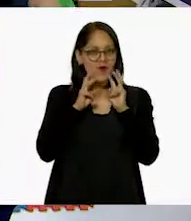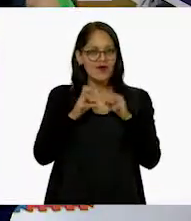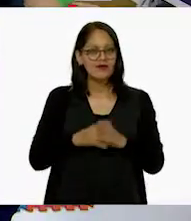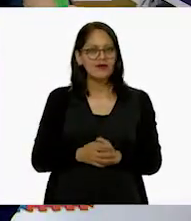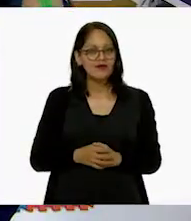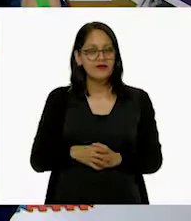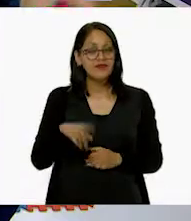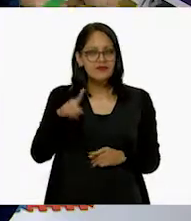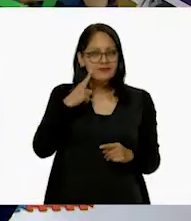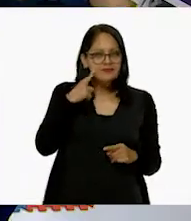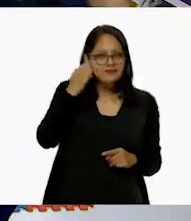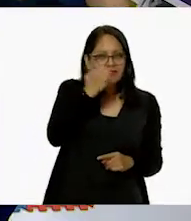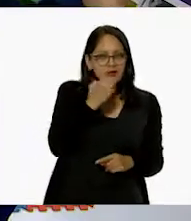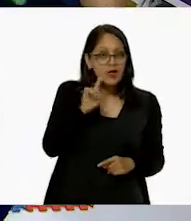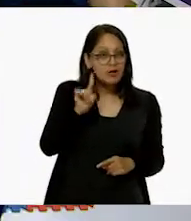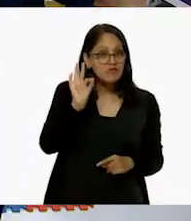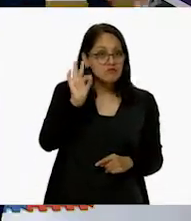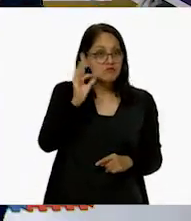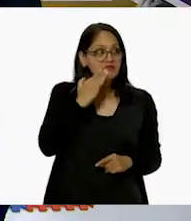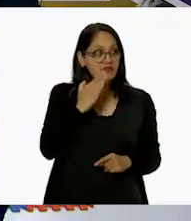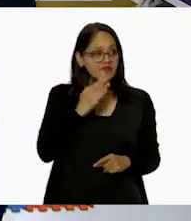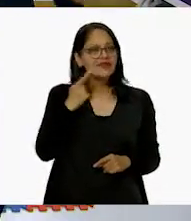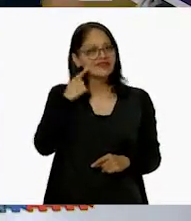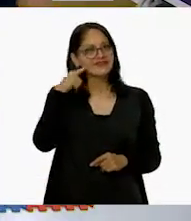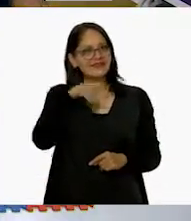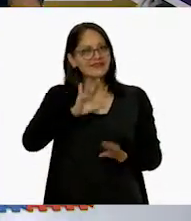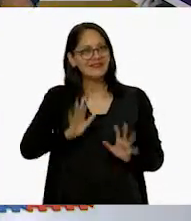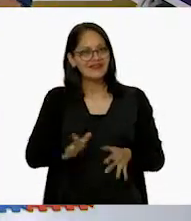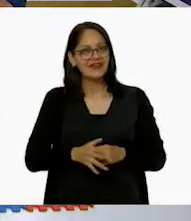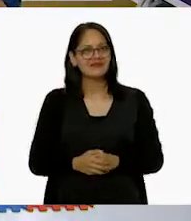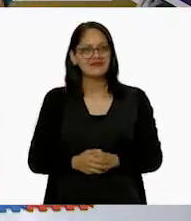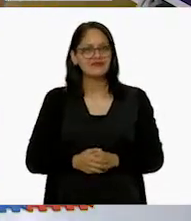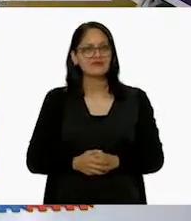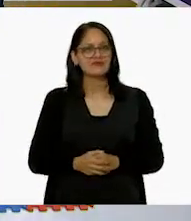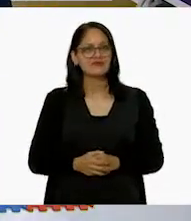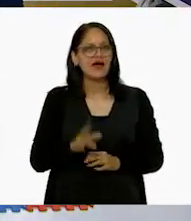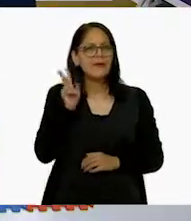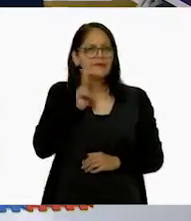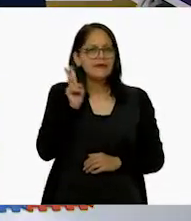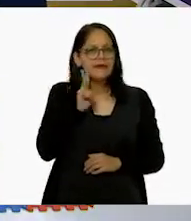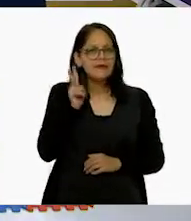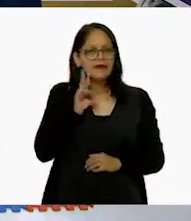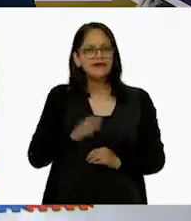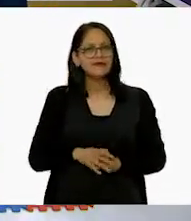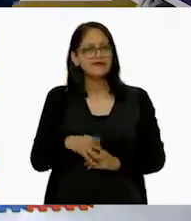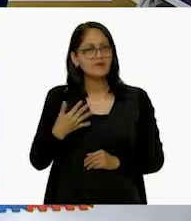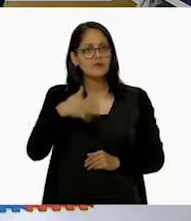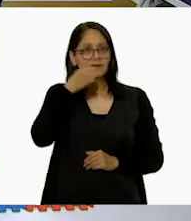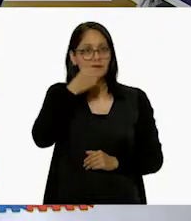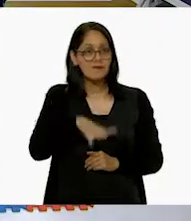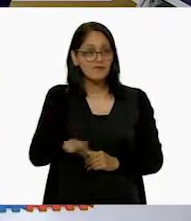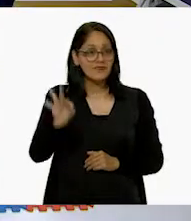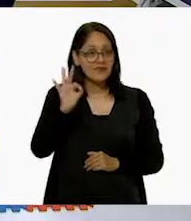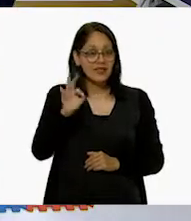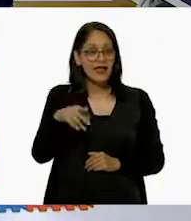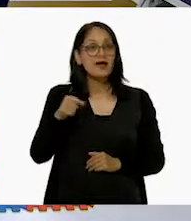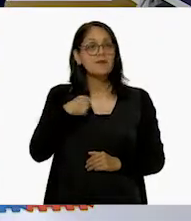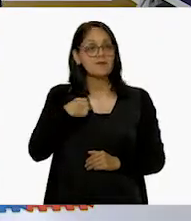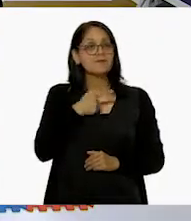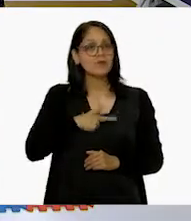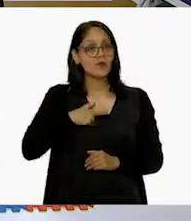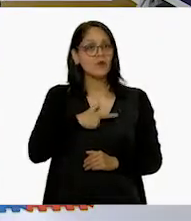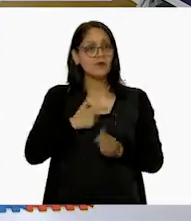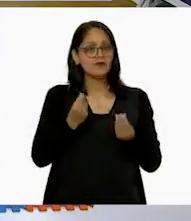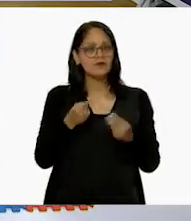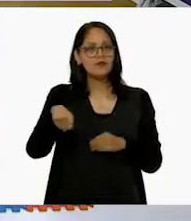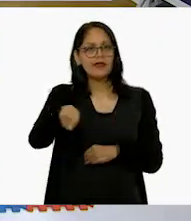Oigan, les quedaron muy bien sus figuras, ¿eh? Sí, ya los vi. Sí. Vamos a ver. Está bien padre. ¡Excelente! Me gustó mucho cómo